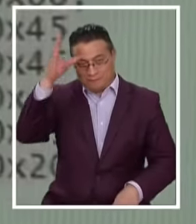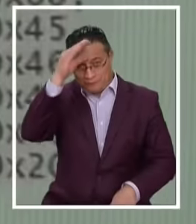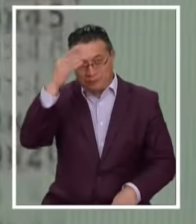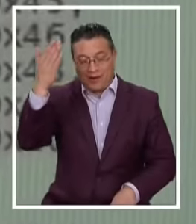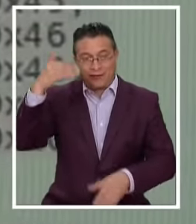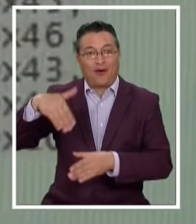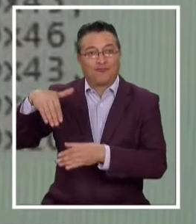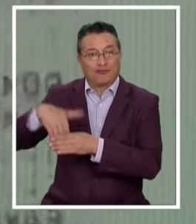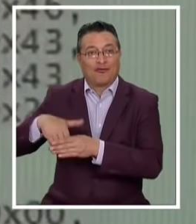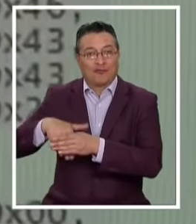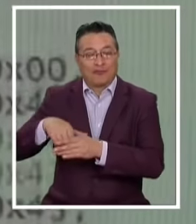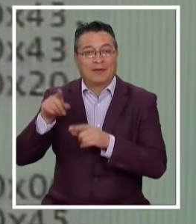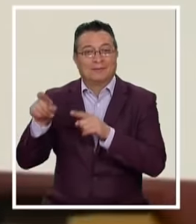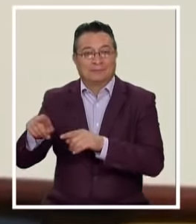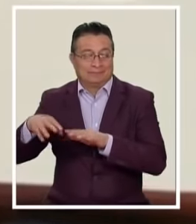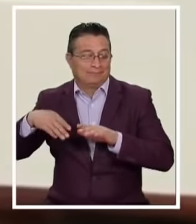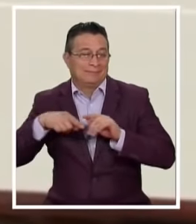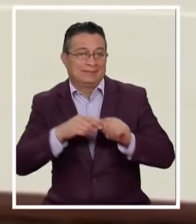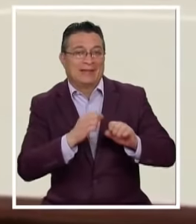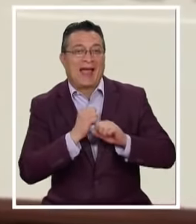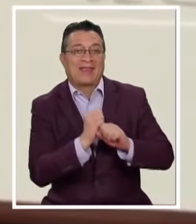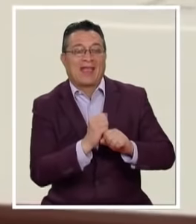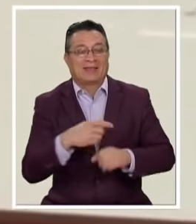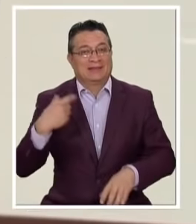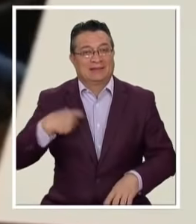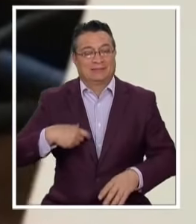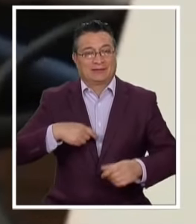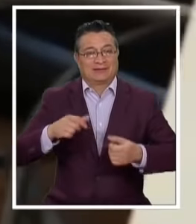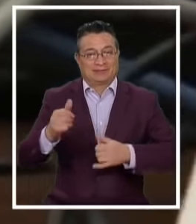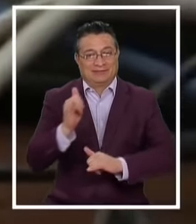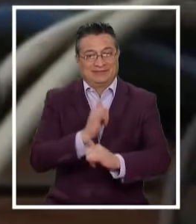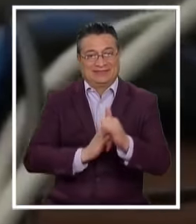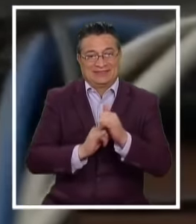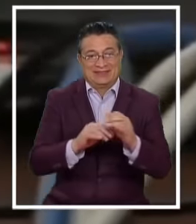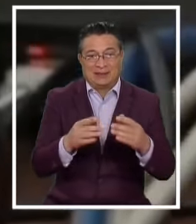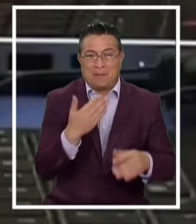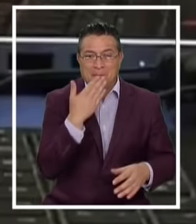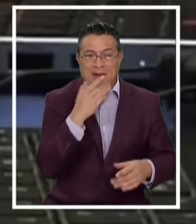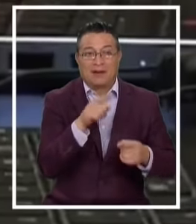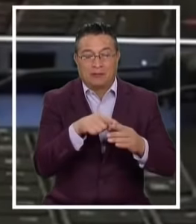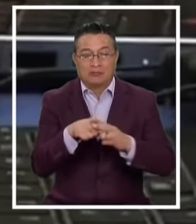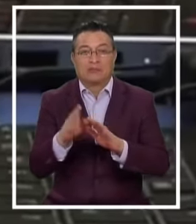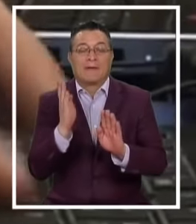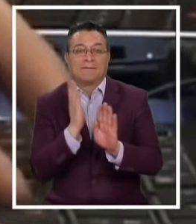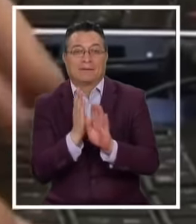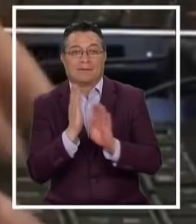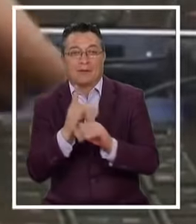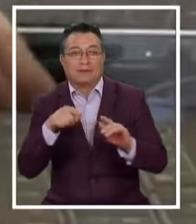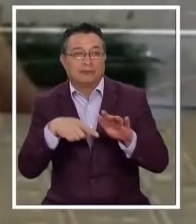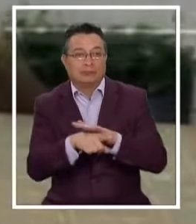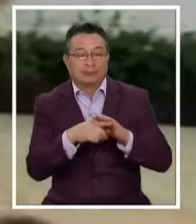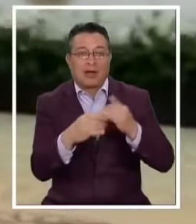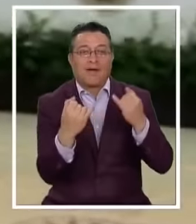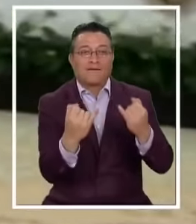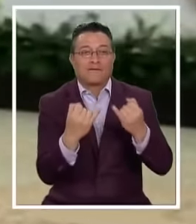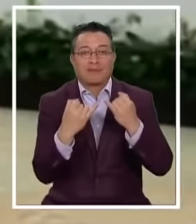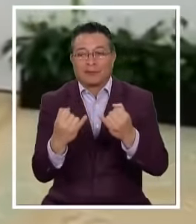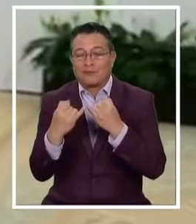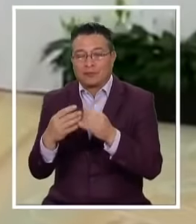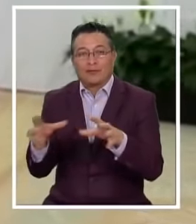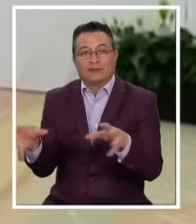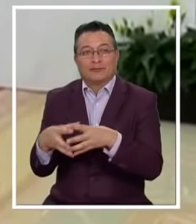comicios Y le atribuye El ciberataque A la empresa estadounidense De software SolarWinds Por donde podrían Haber obtenido Información De